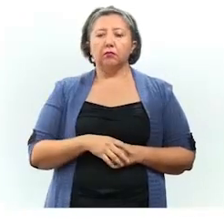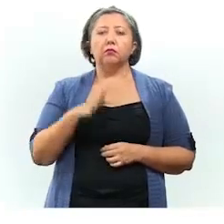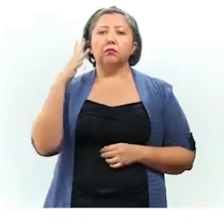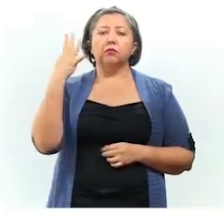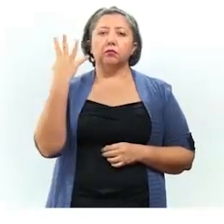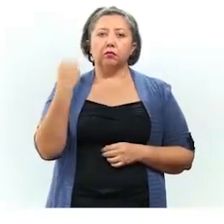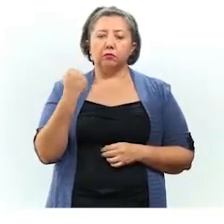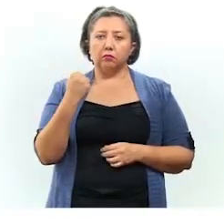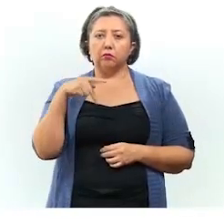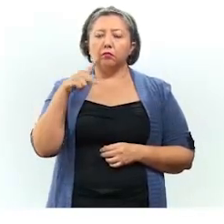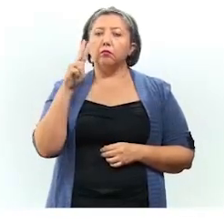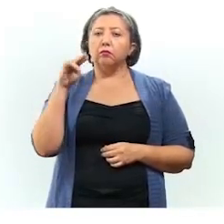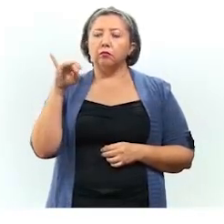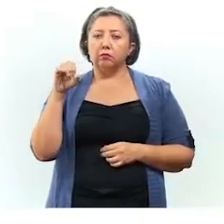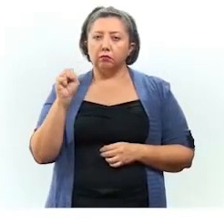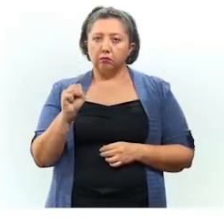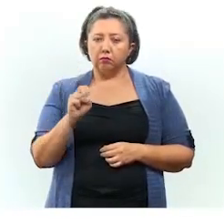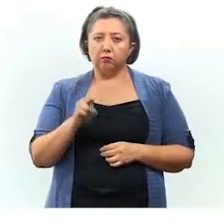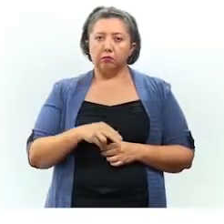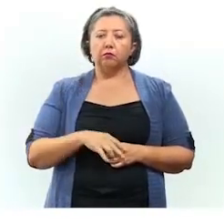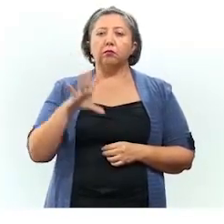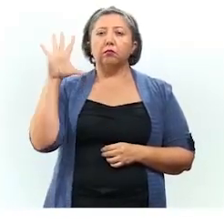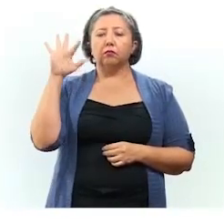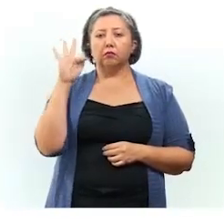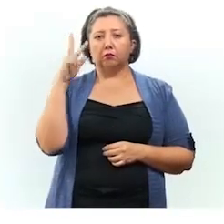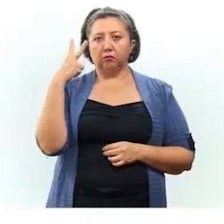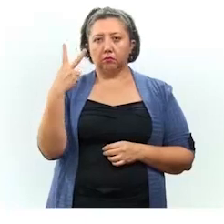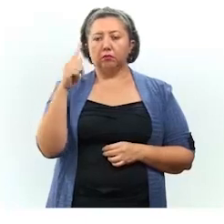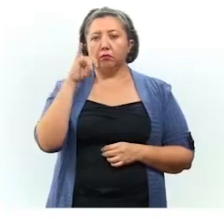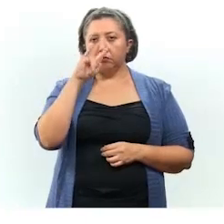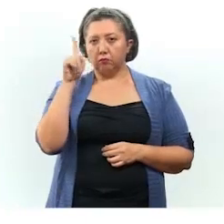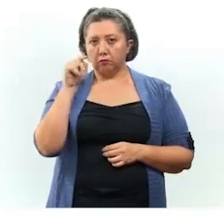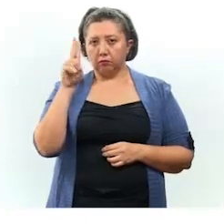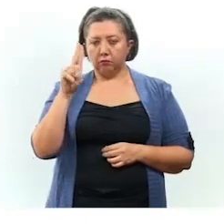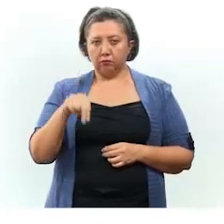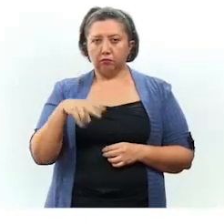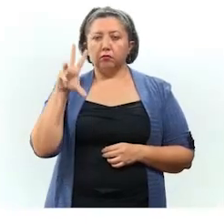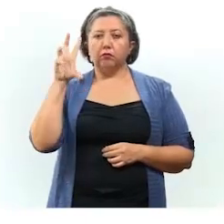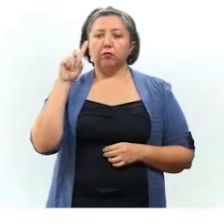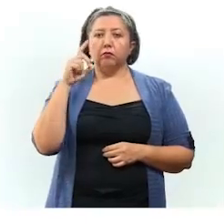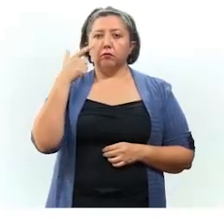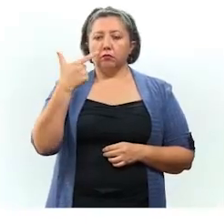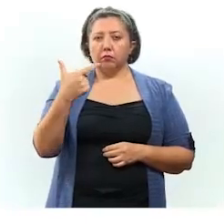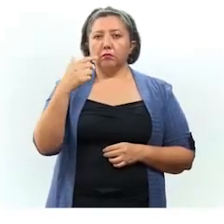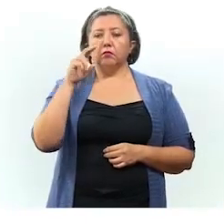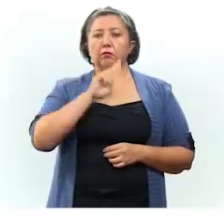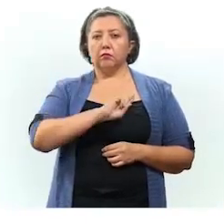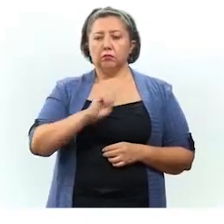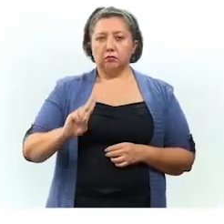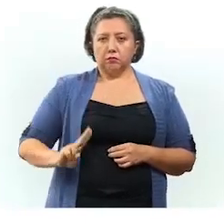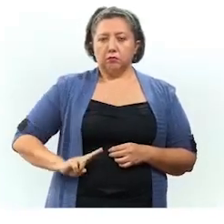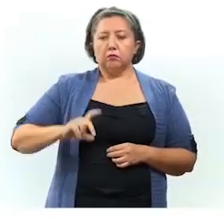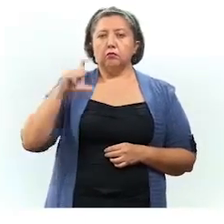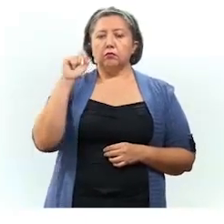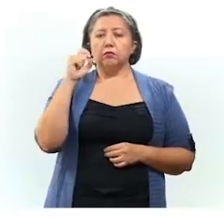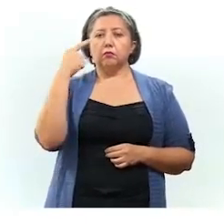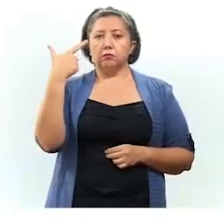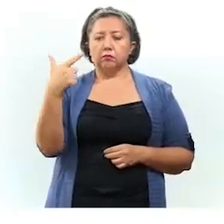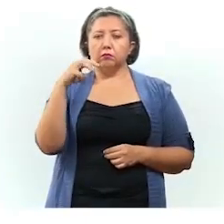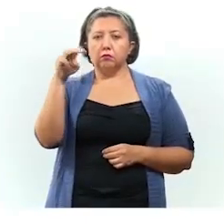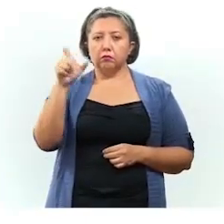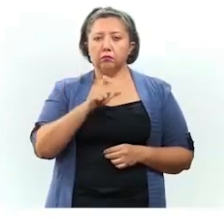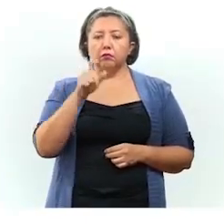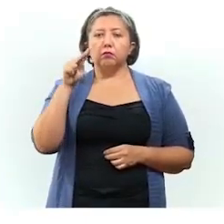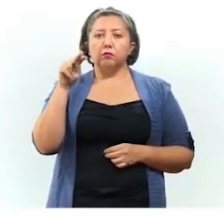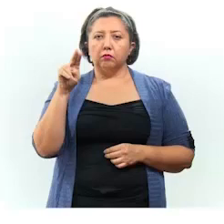cincuenta y nueve en Canasim, cuarenta y dos en Tisimim, treinta y siete en Umam, veintisiete en